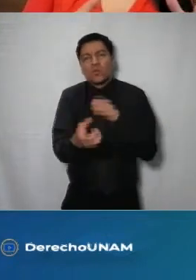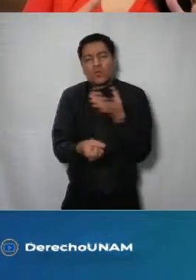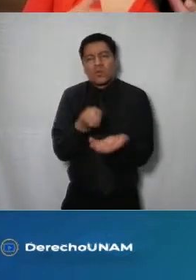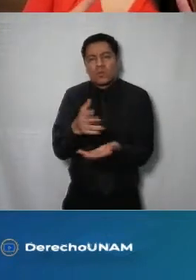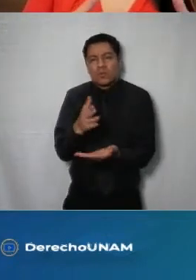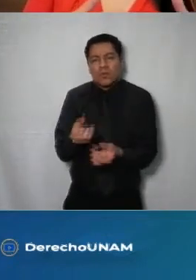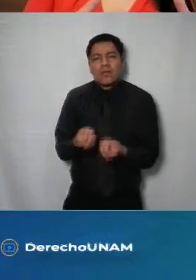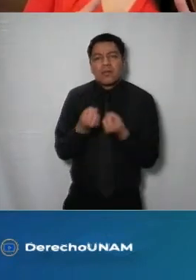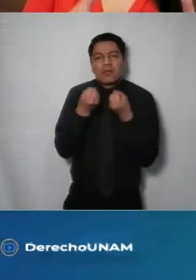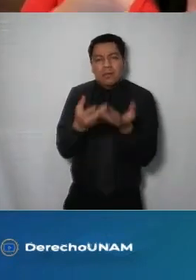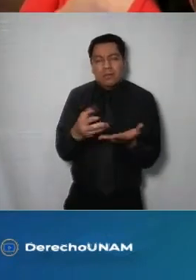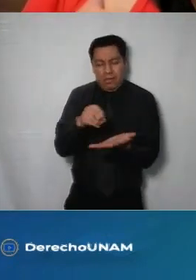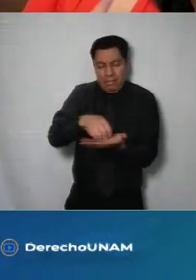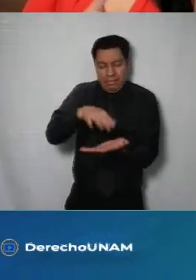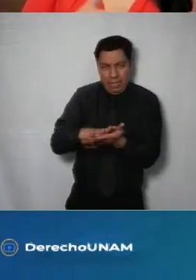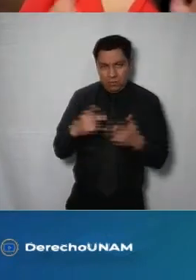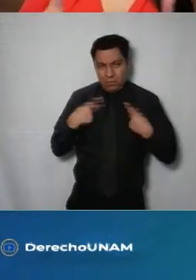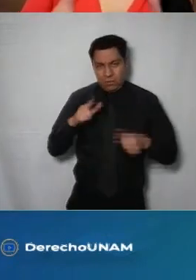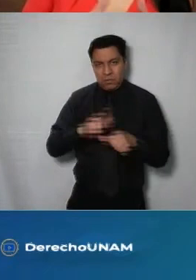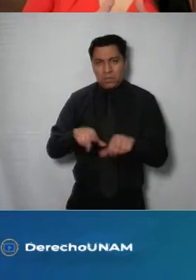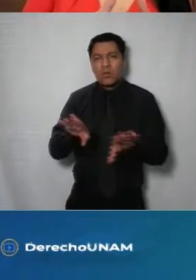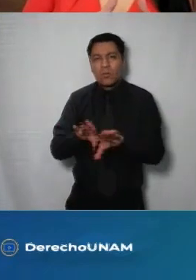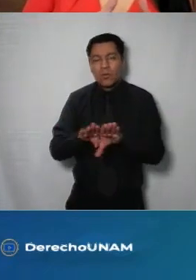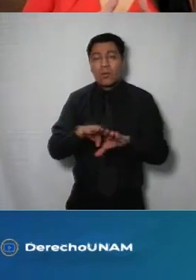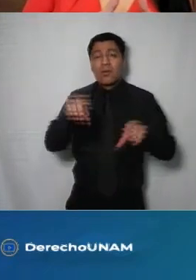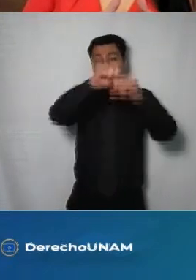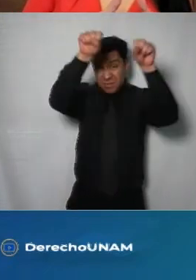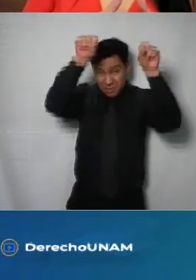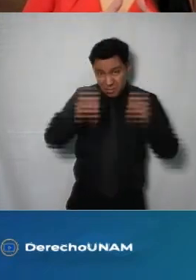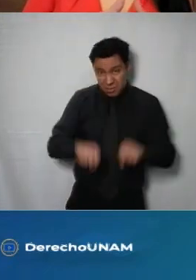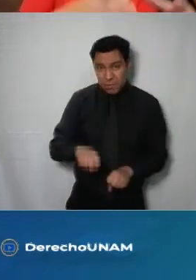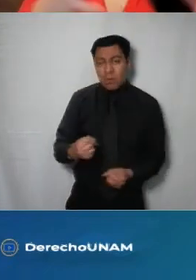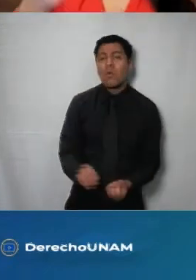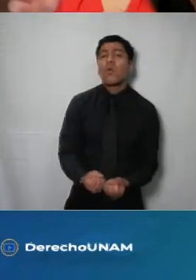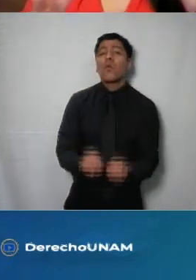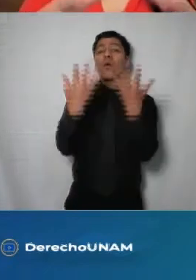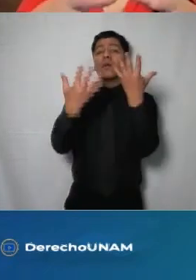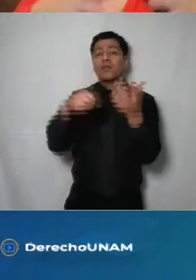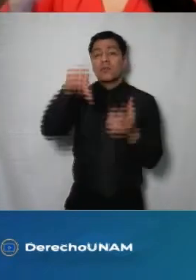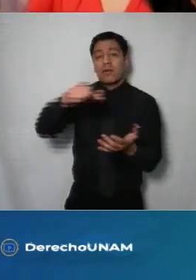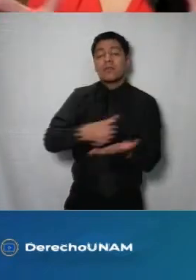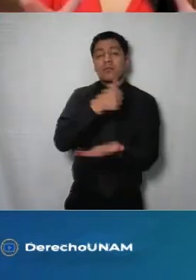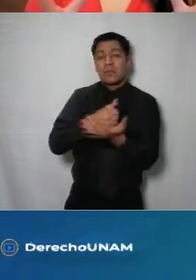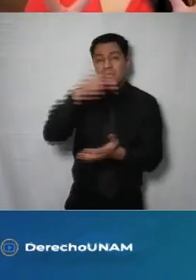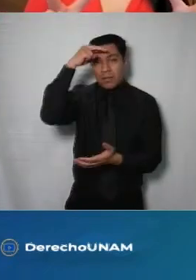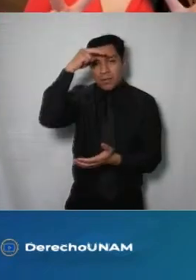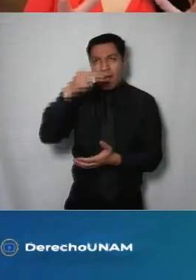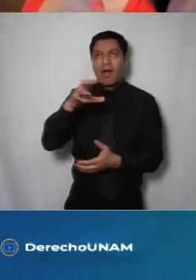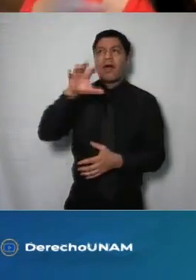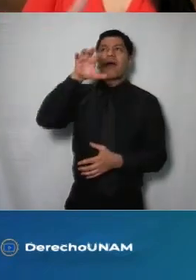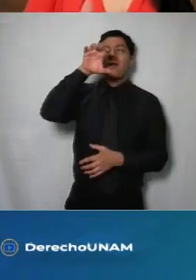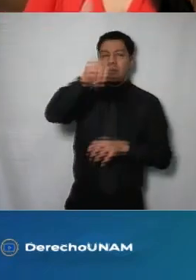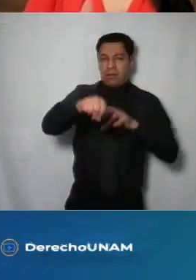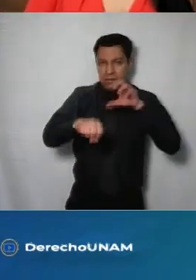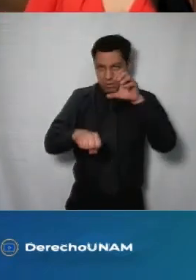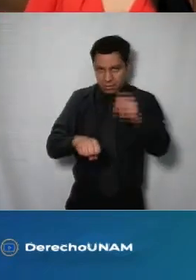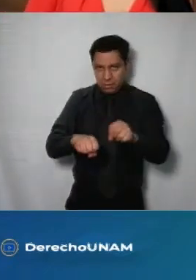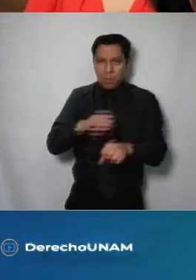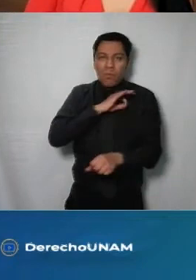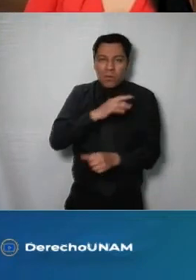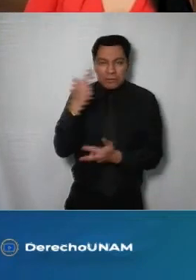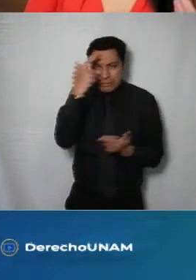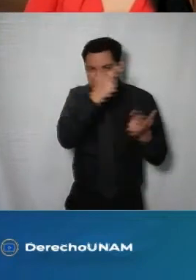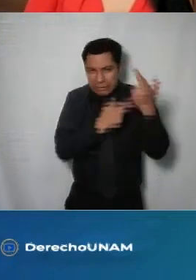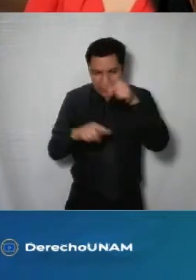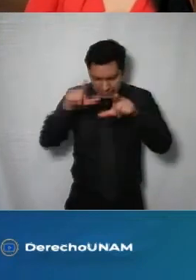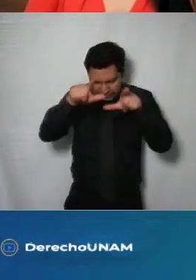aquí en México aquí en la Ciudad de México sabemos cuántos sistemas de datos personales hay y a partir de tener el conocimiento de ese universo podemos revisar